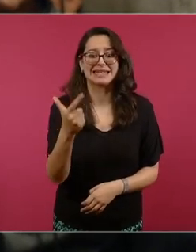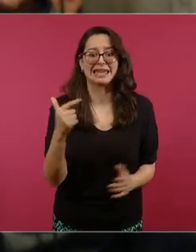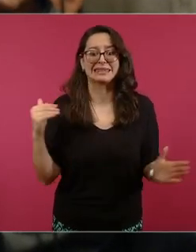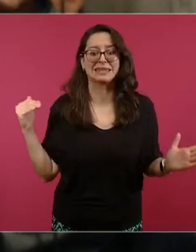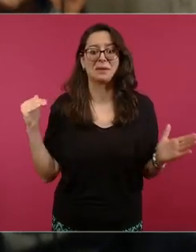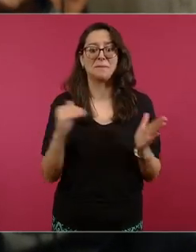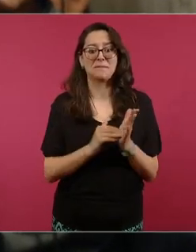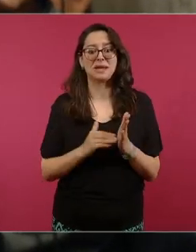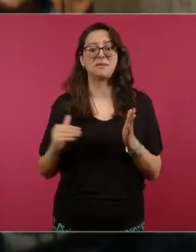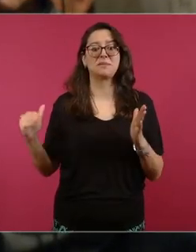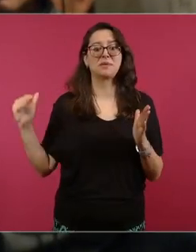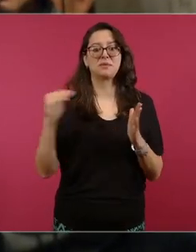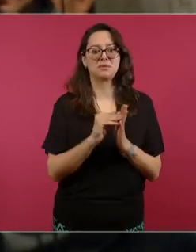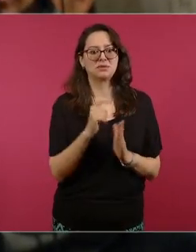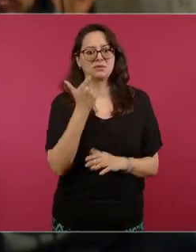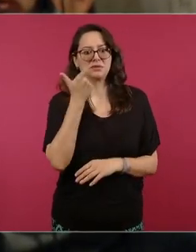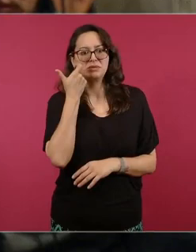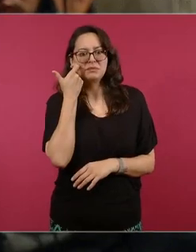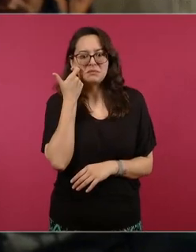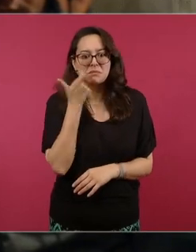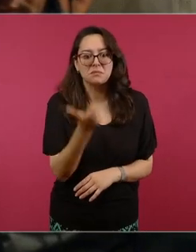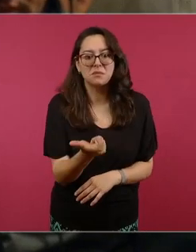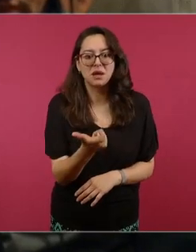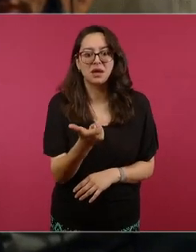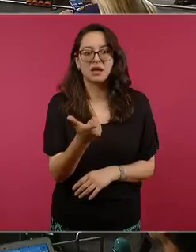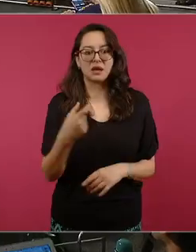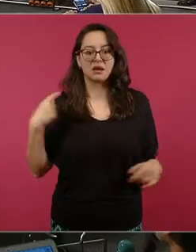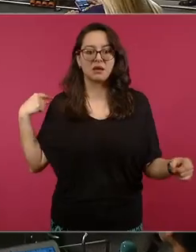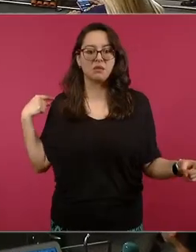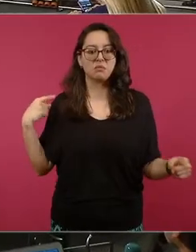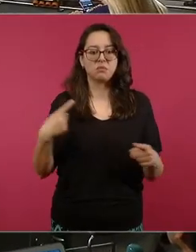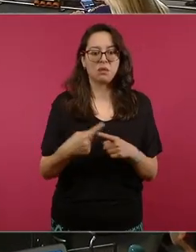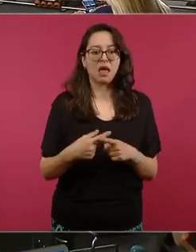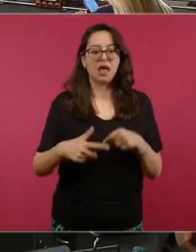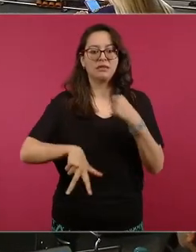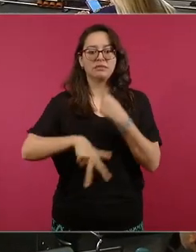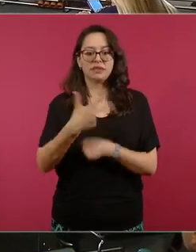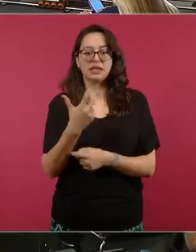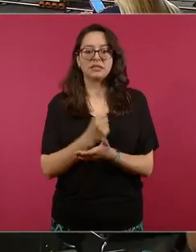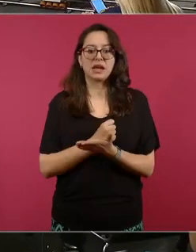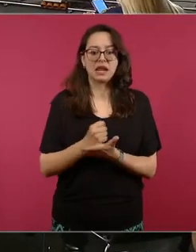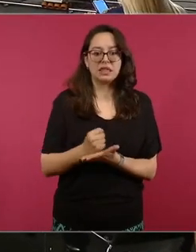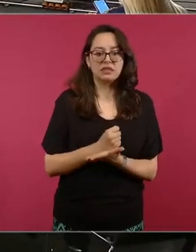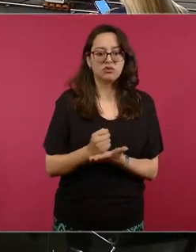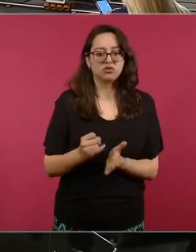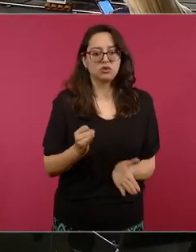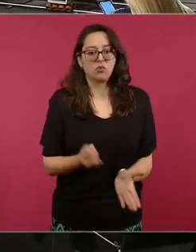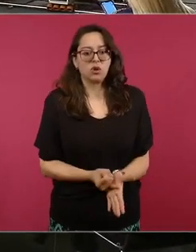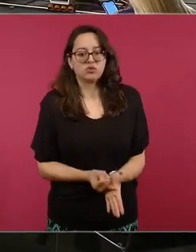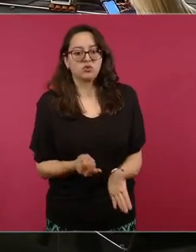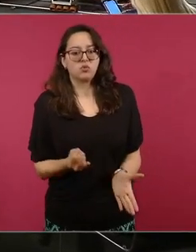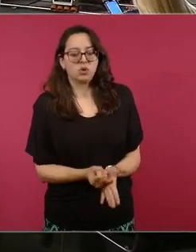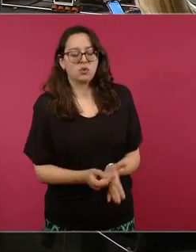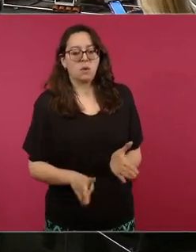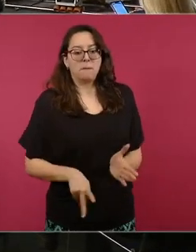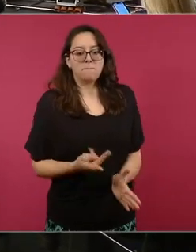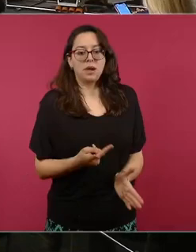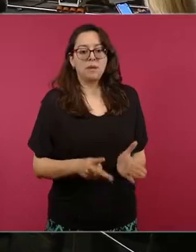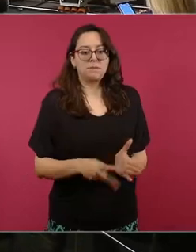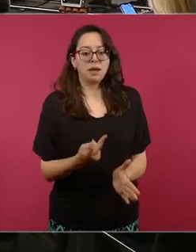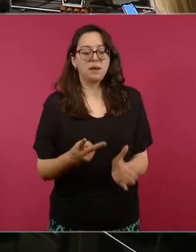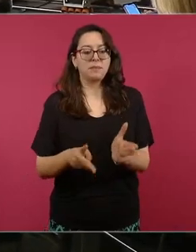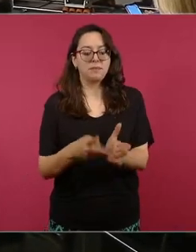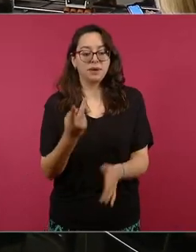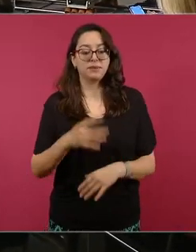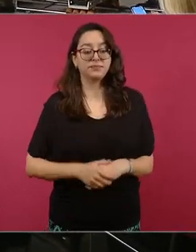millones de pesos en 13 créditos fiscales Salinas pliego tiene cuatro